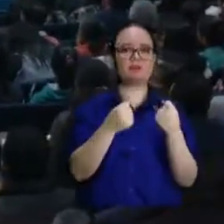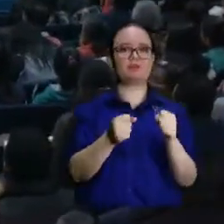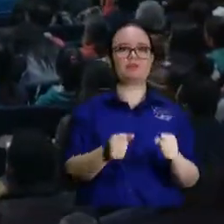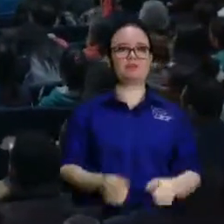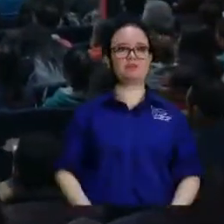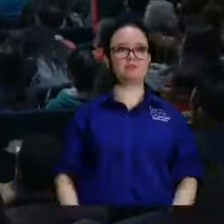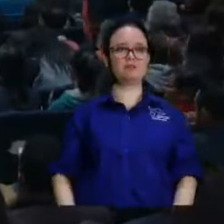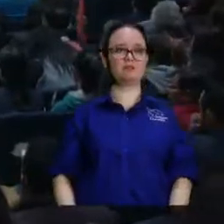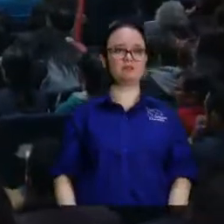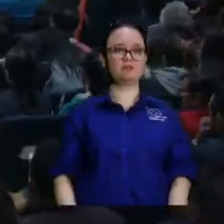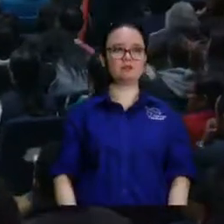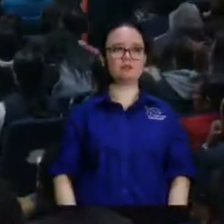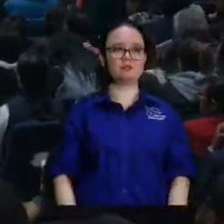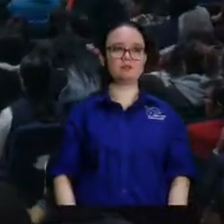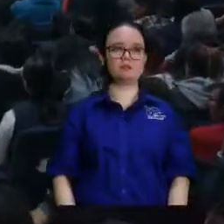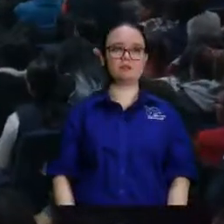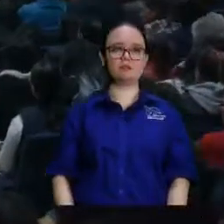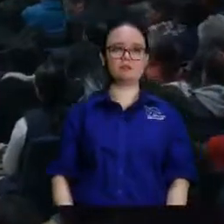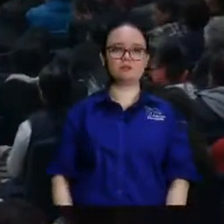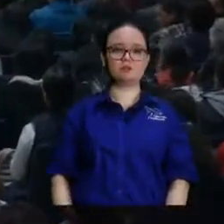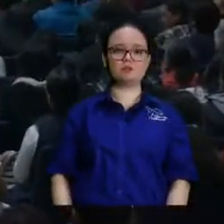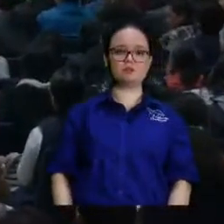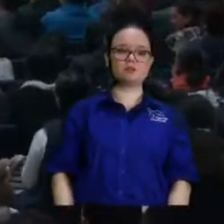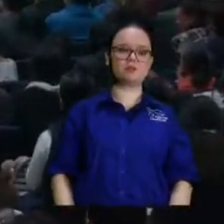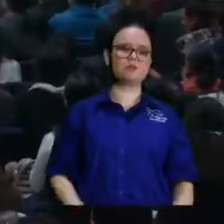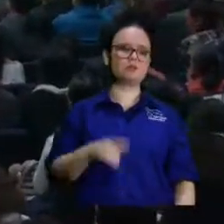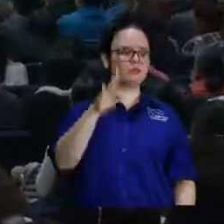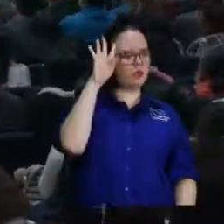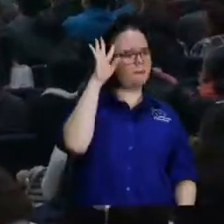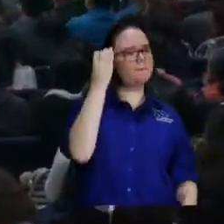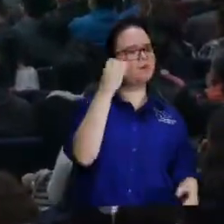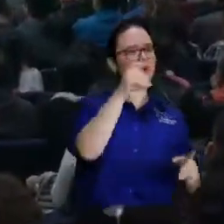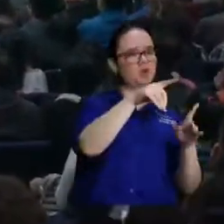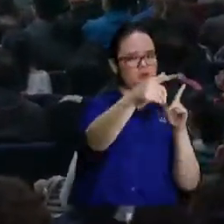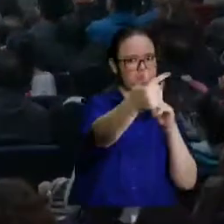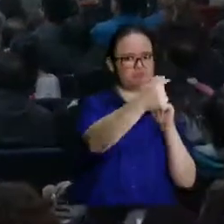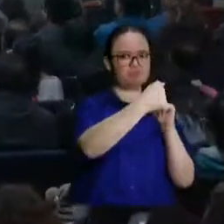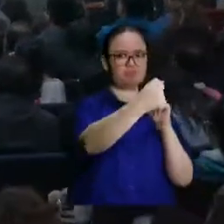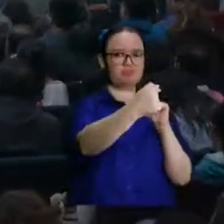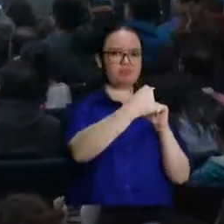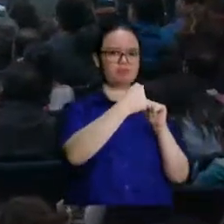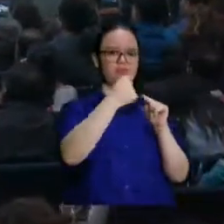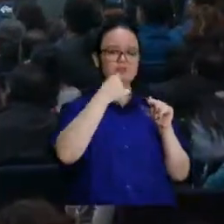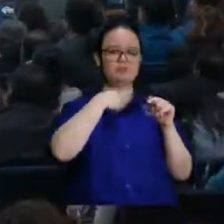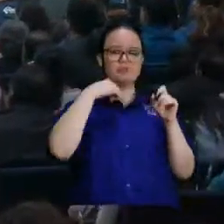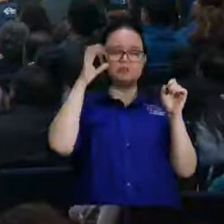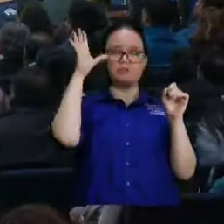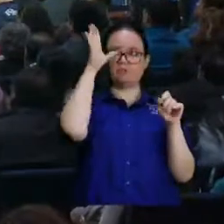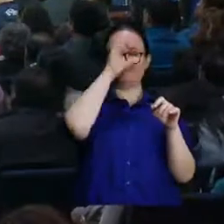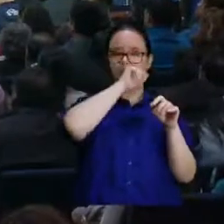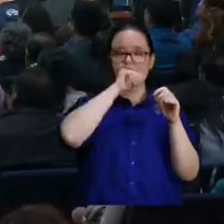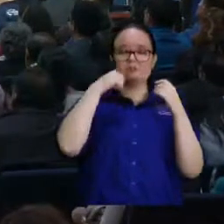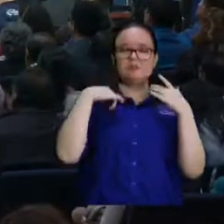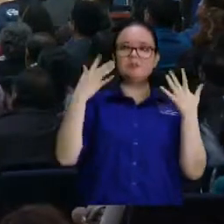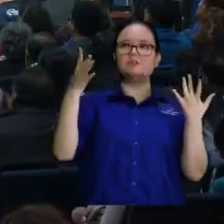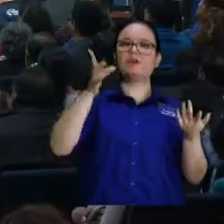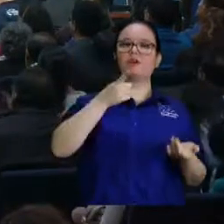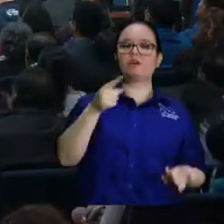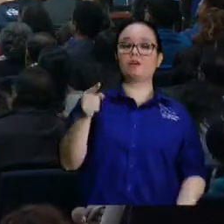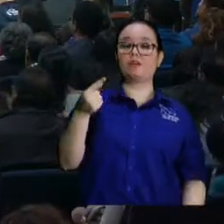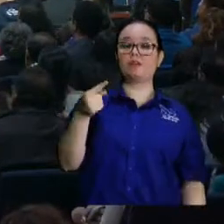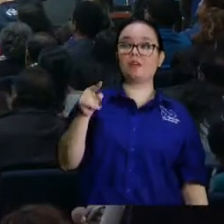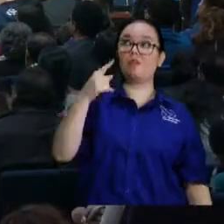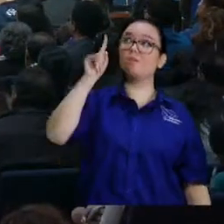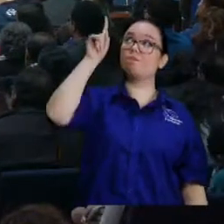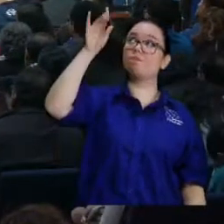Saúl Saúl Saúl ¿por qué me persigues? y el otro quien eres señor